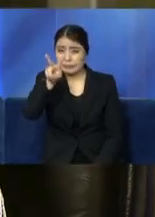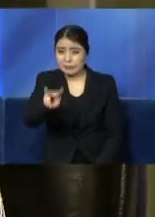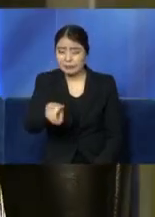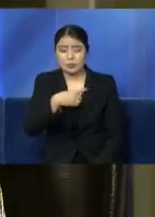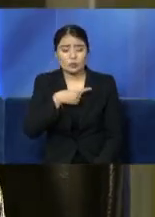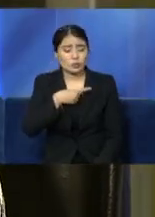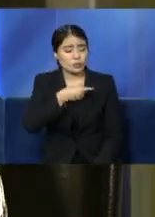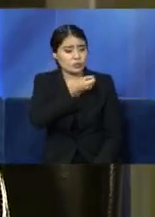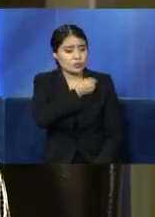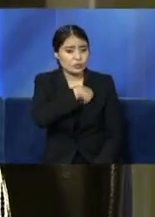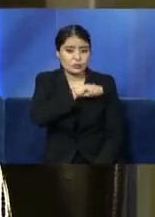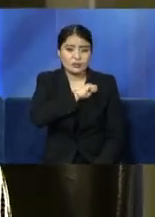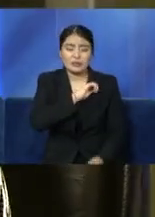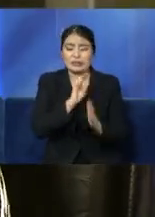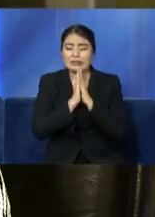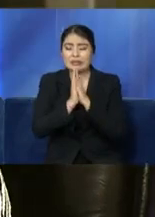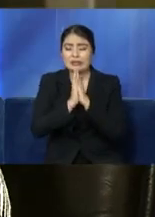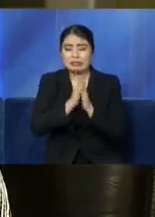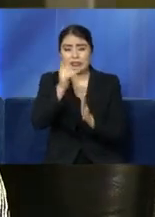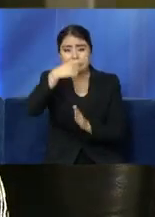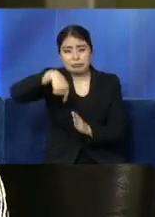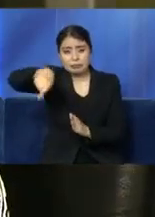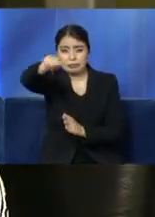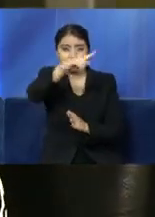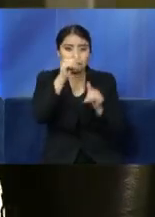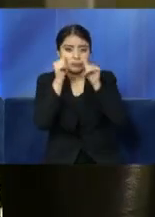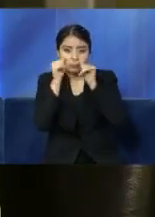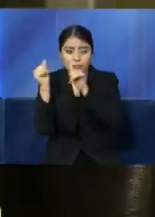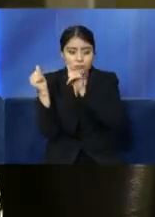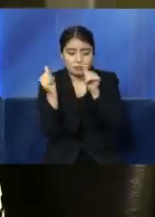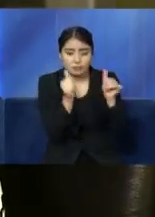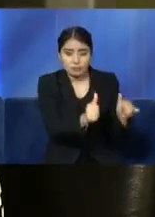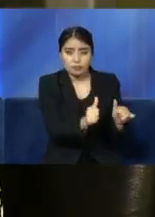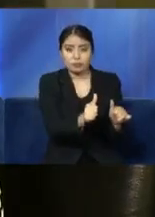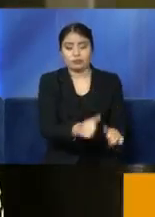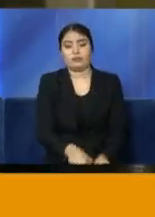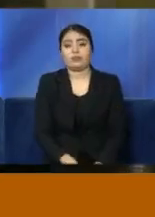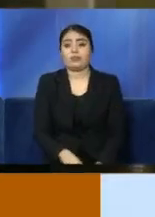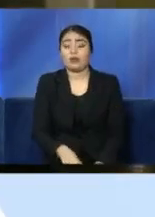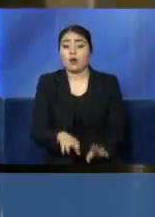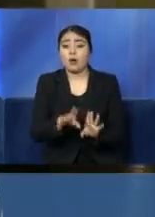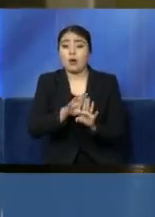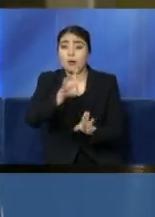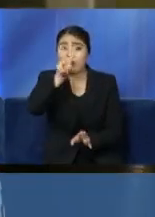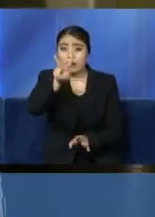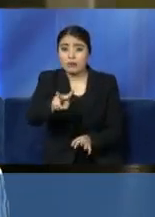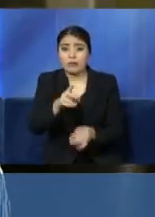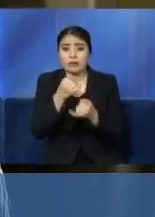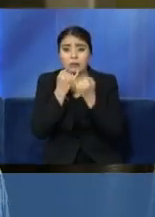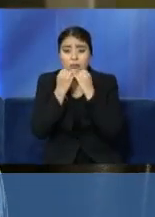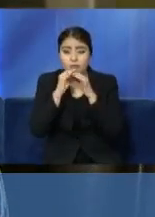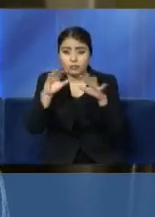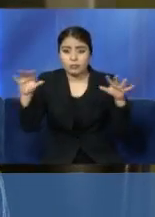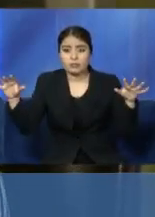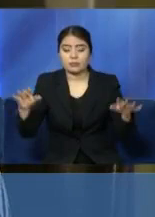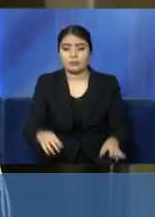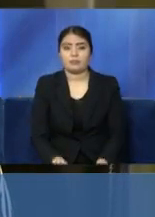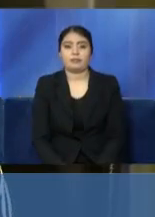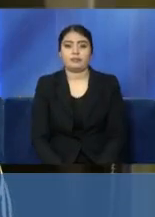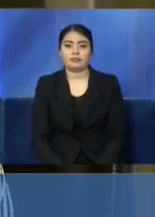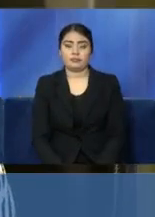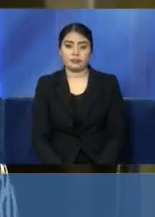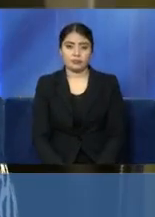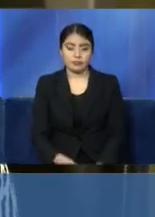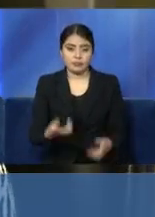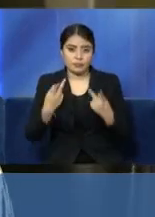Definitivamente, por favor, hay que tener información adecuada, información privilegiada, podría decir yo, por la